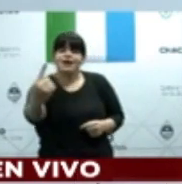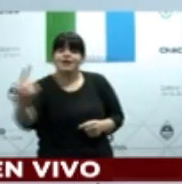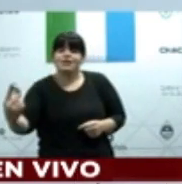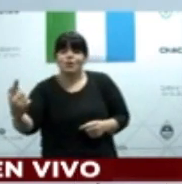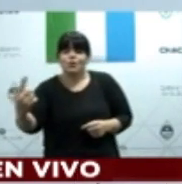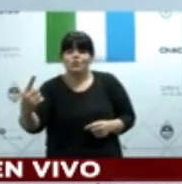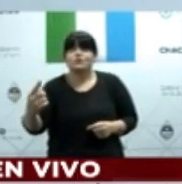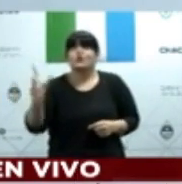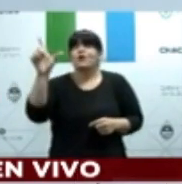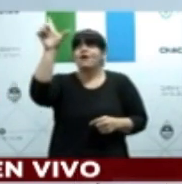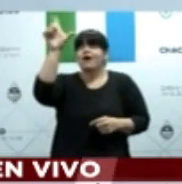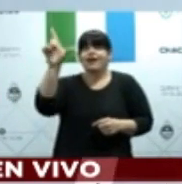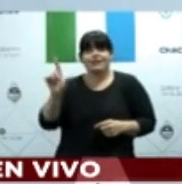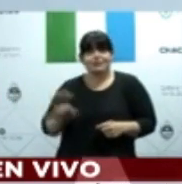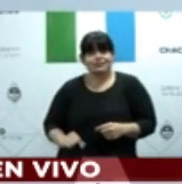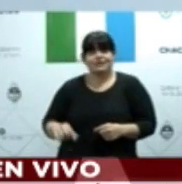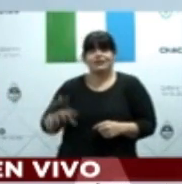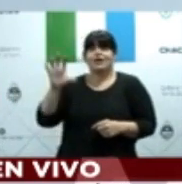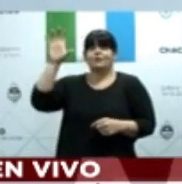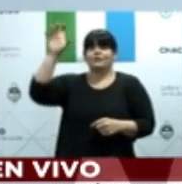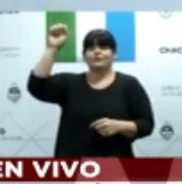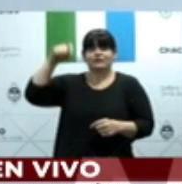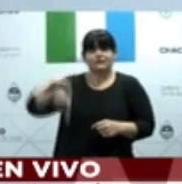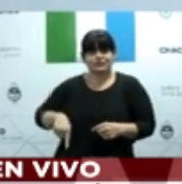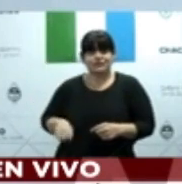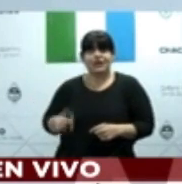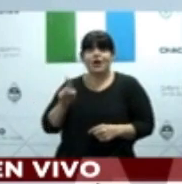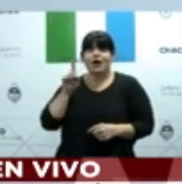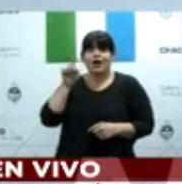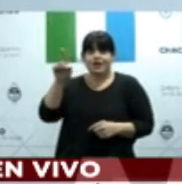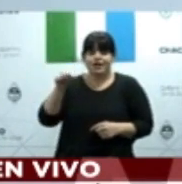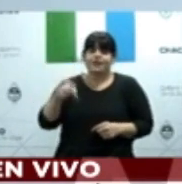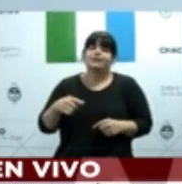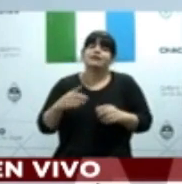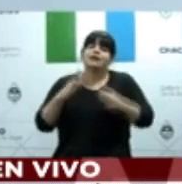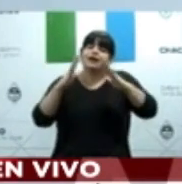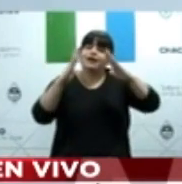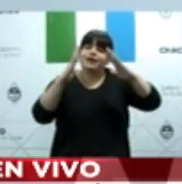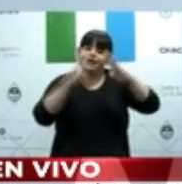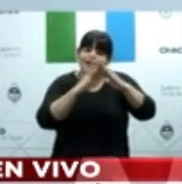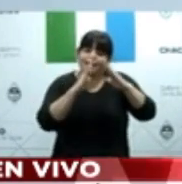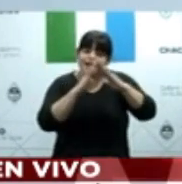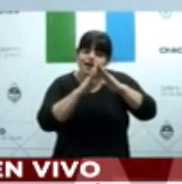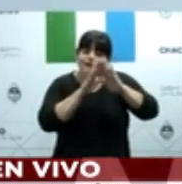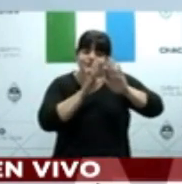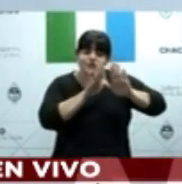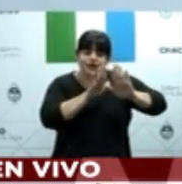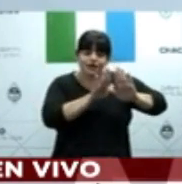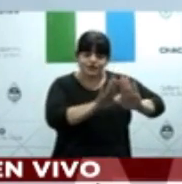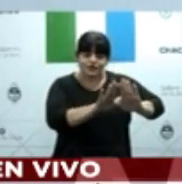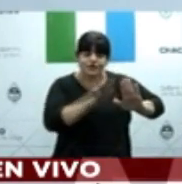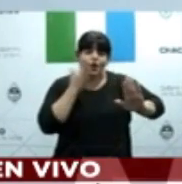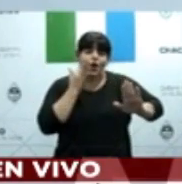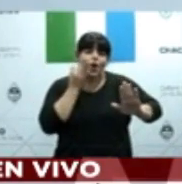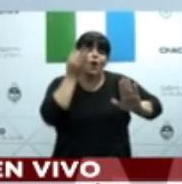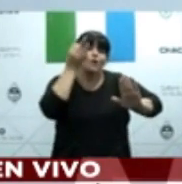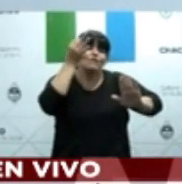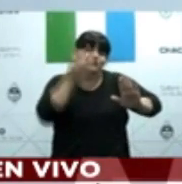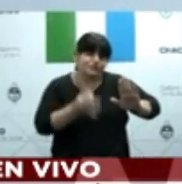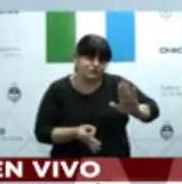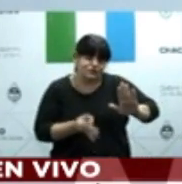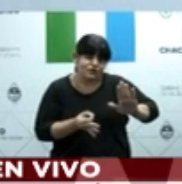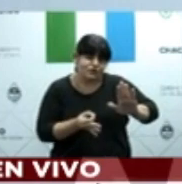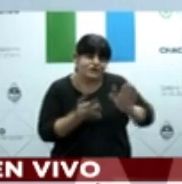tener aislamiento preventivo, social y obligatorio, con distintos mecanismos de administración inteligente de la